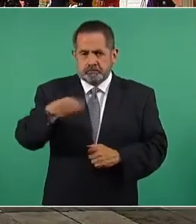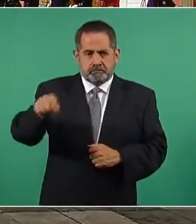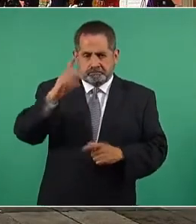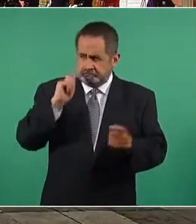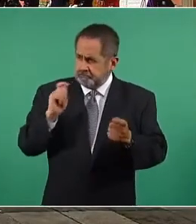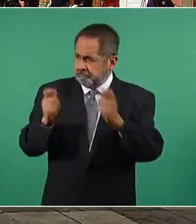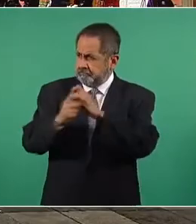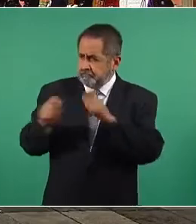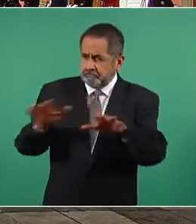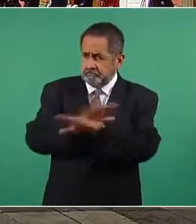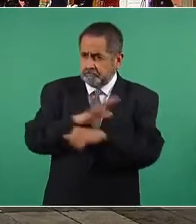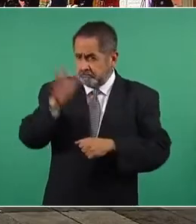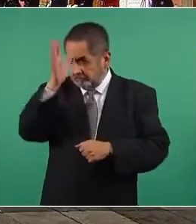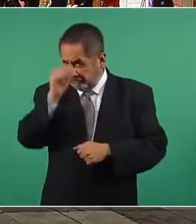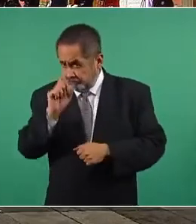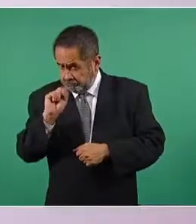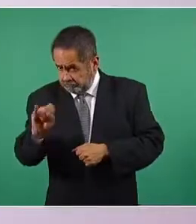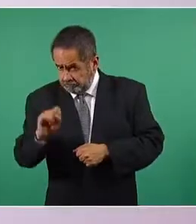cambio? Sí,